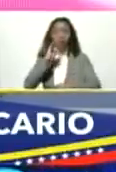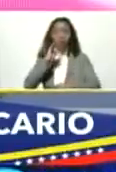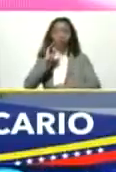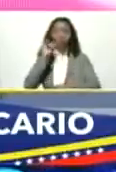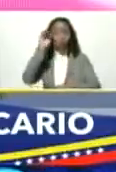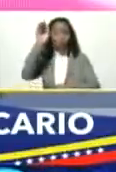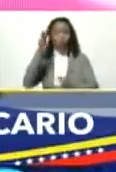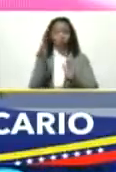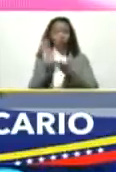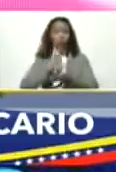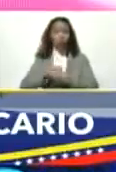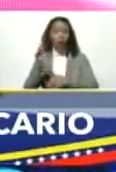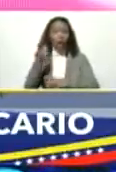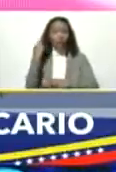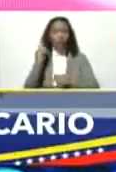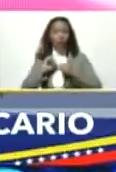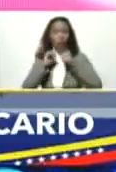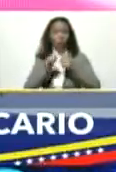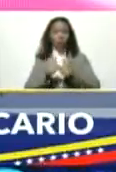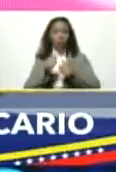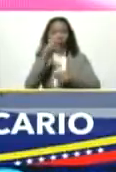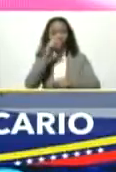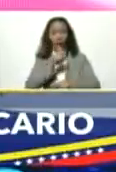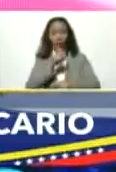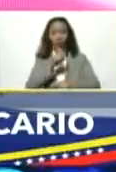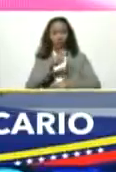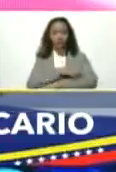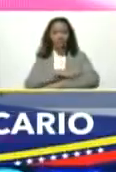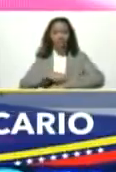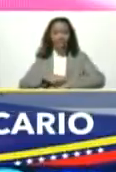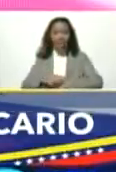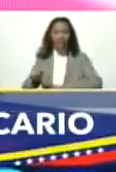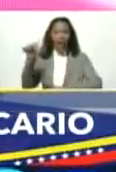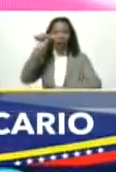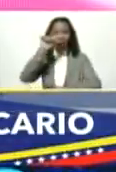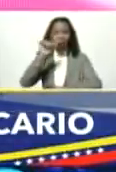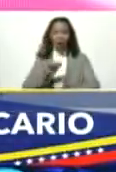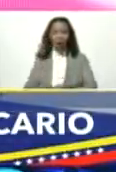todo porque ayer arrancó el año del tigre de agua